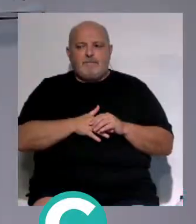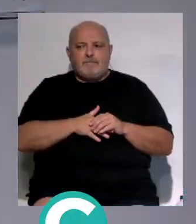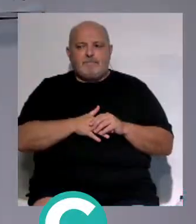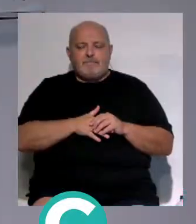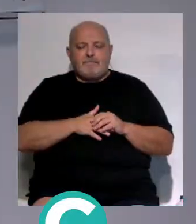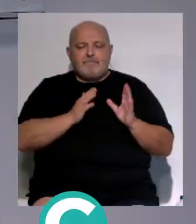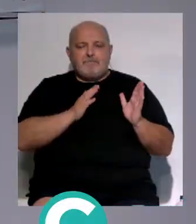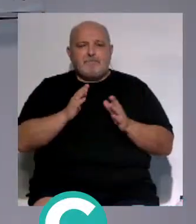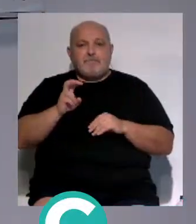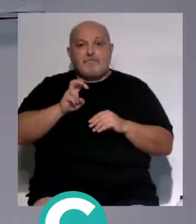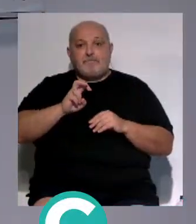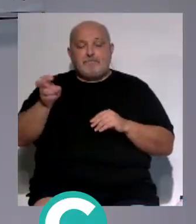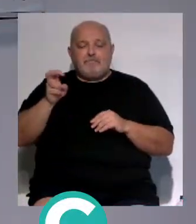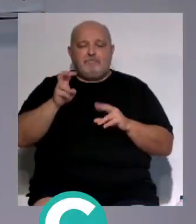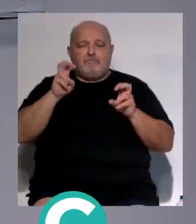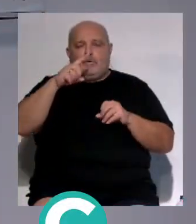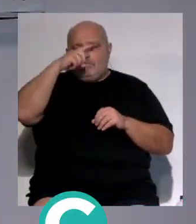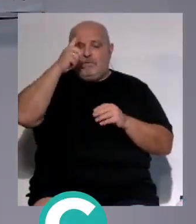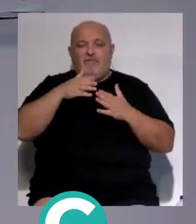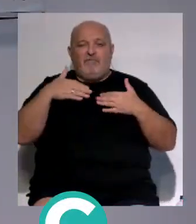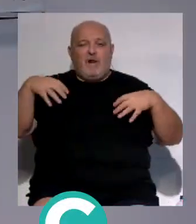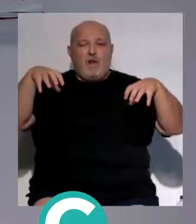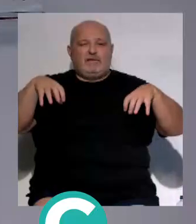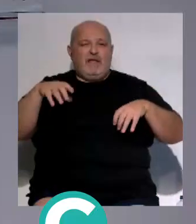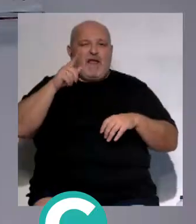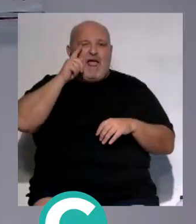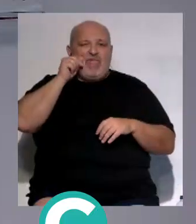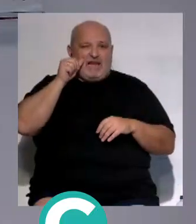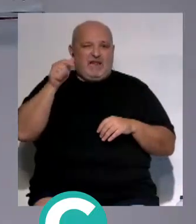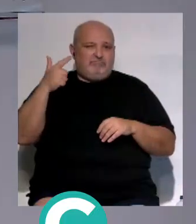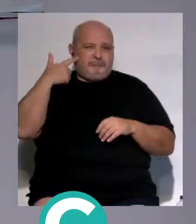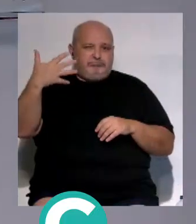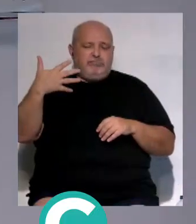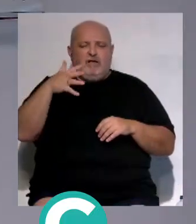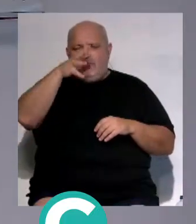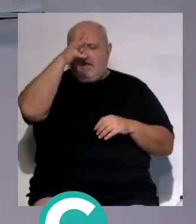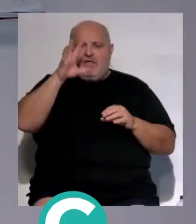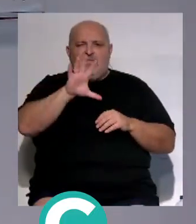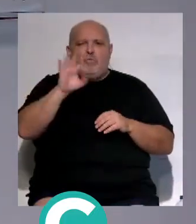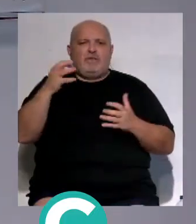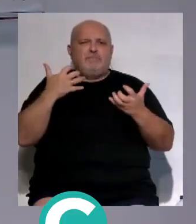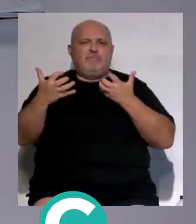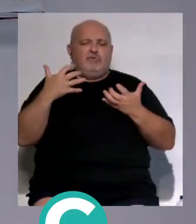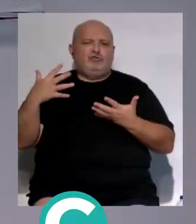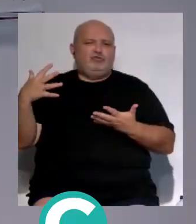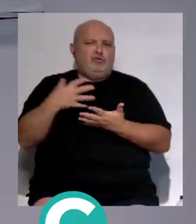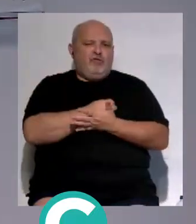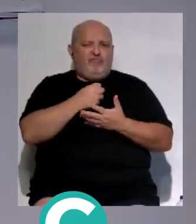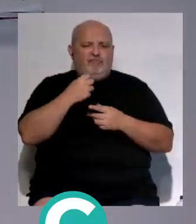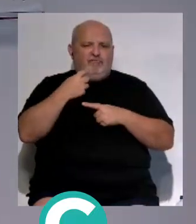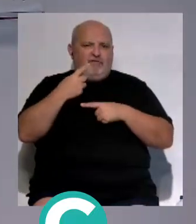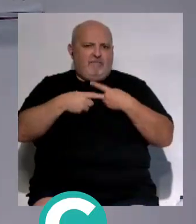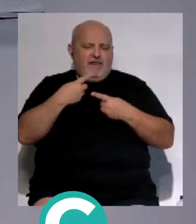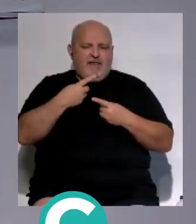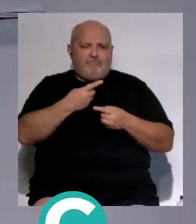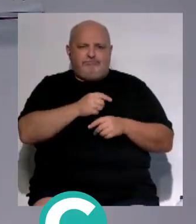Y abrimos bloque cultural. El baluarte de la Candelaria acogerá este verano 50 espectáculos para todos los públicos. El